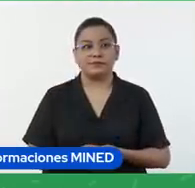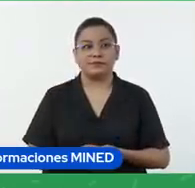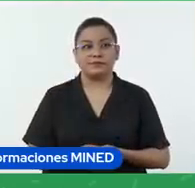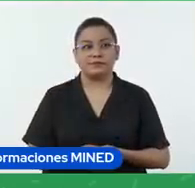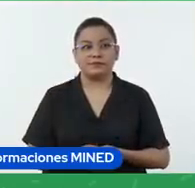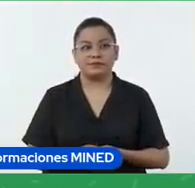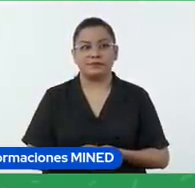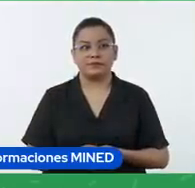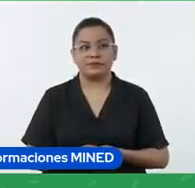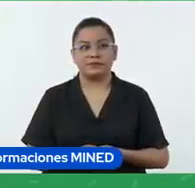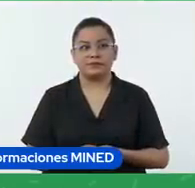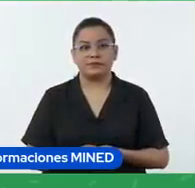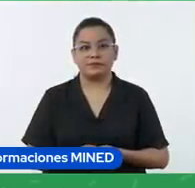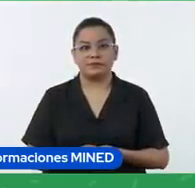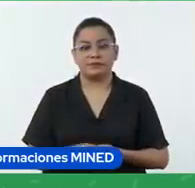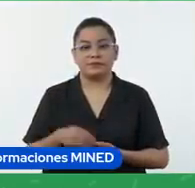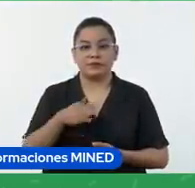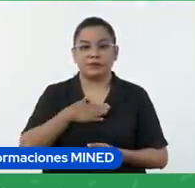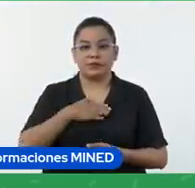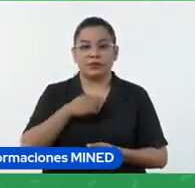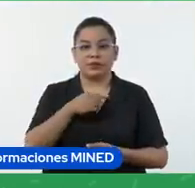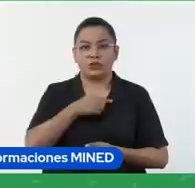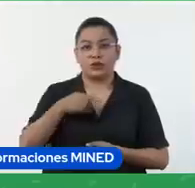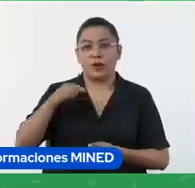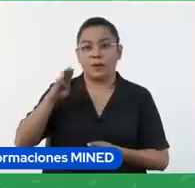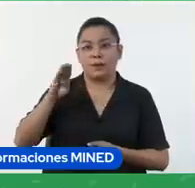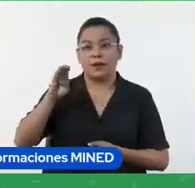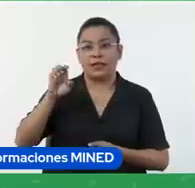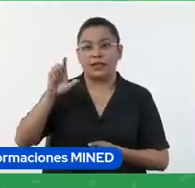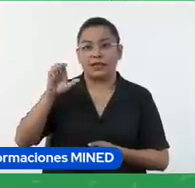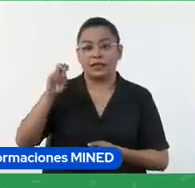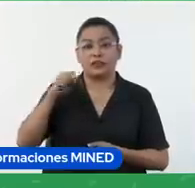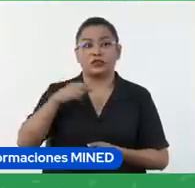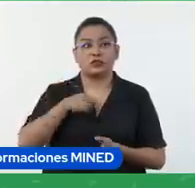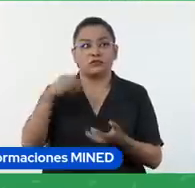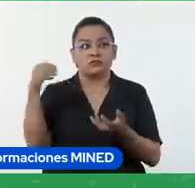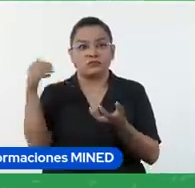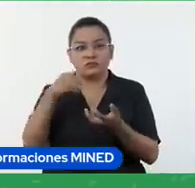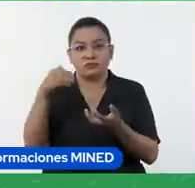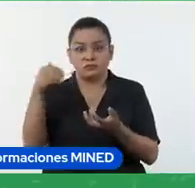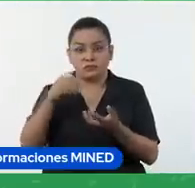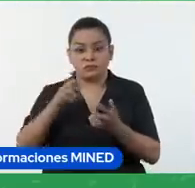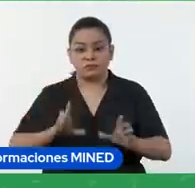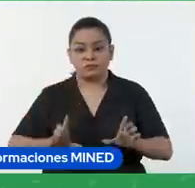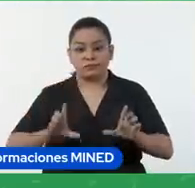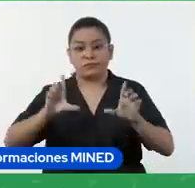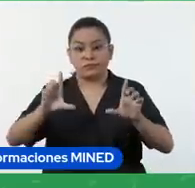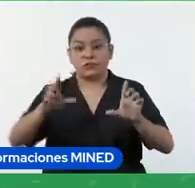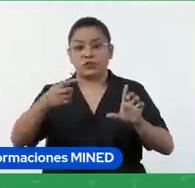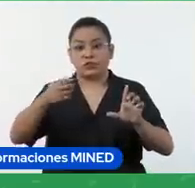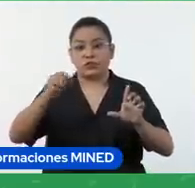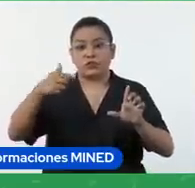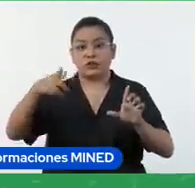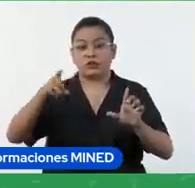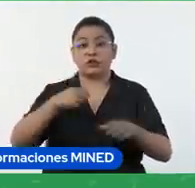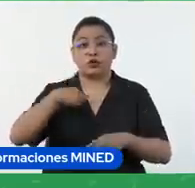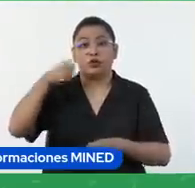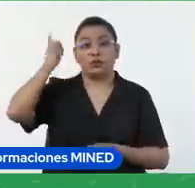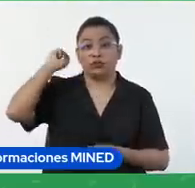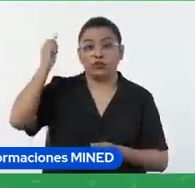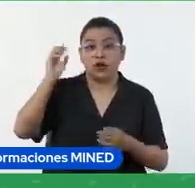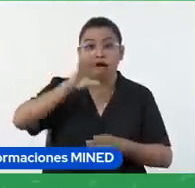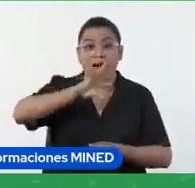Mi nombre es Belén Uribe, soy entrenadora e innovadora certificada de Google, soy profesora de artes visuales,